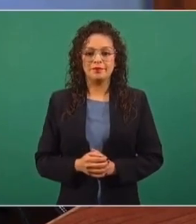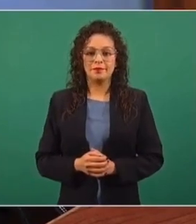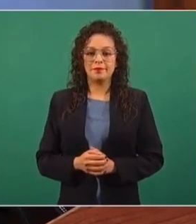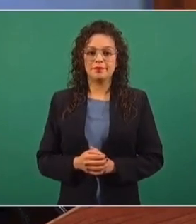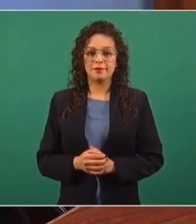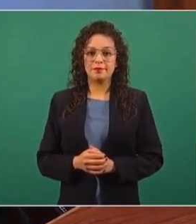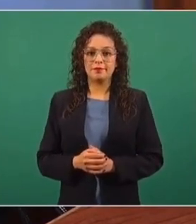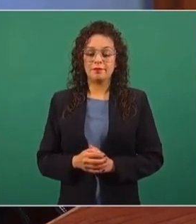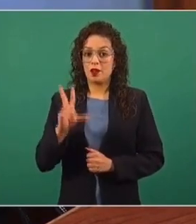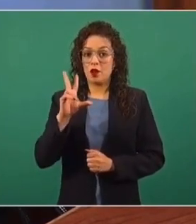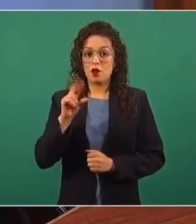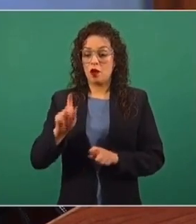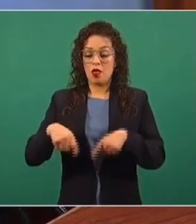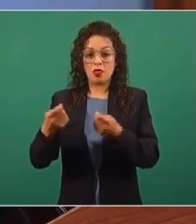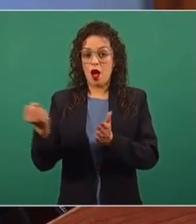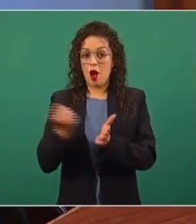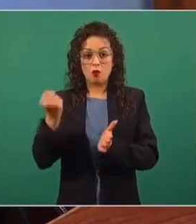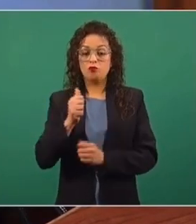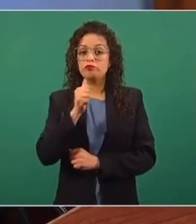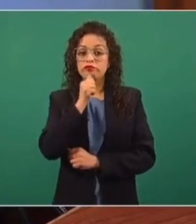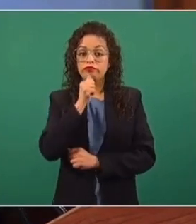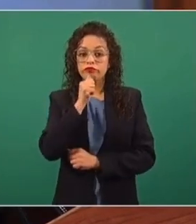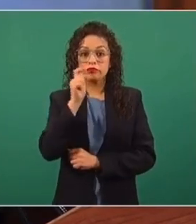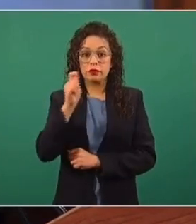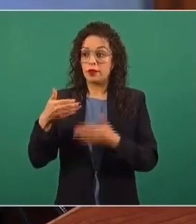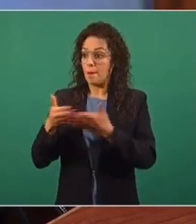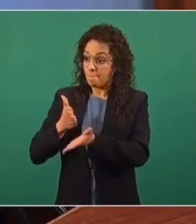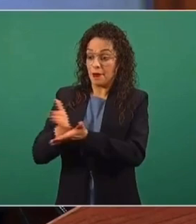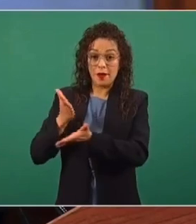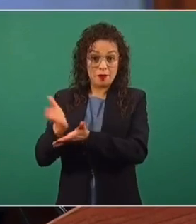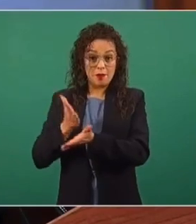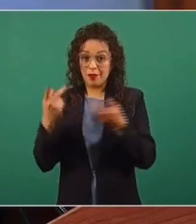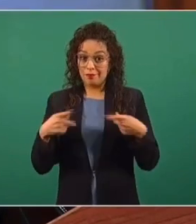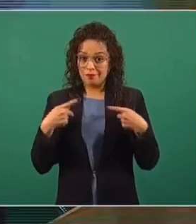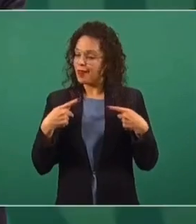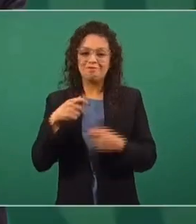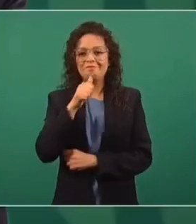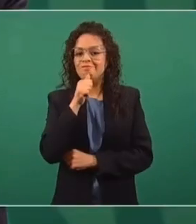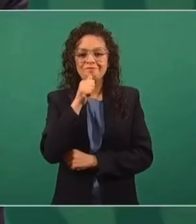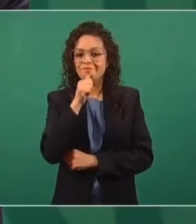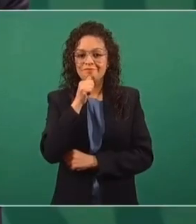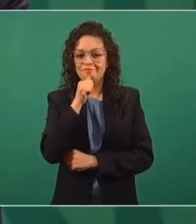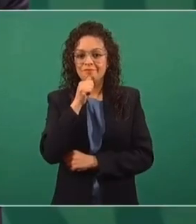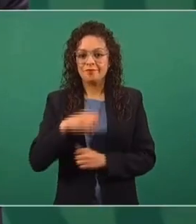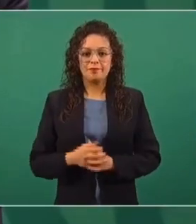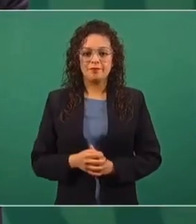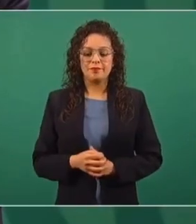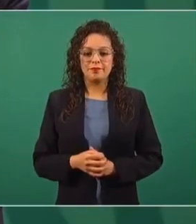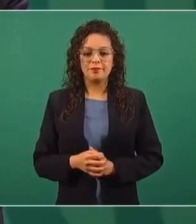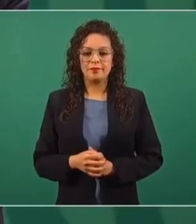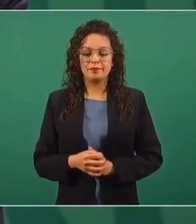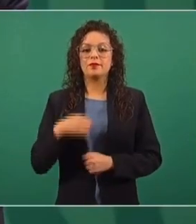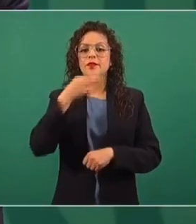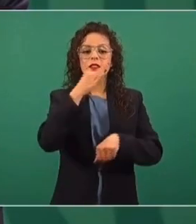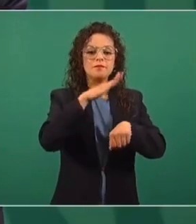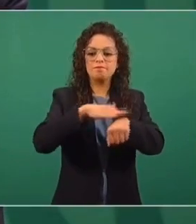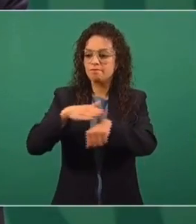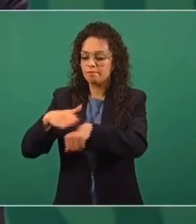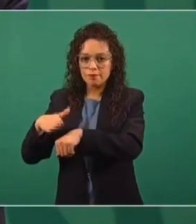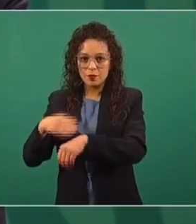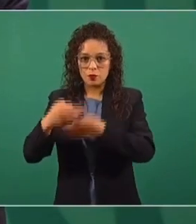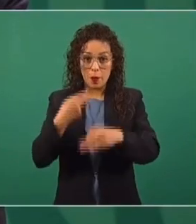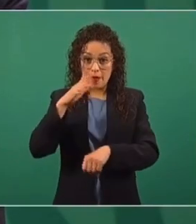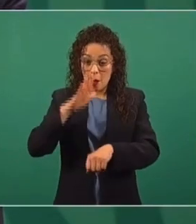están autorizando todavía ingresos. Esto es un mensaje sobre todo a nuestros hermanos centroamericanos,